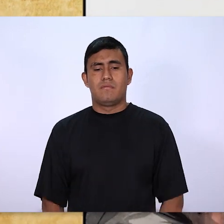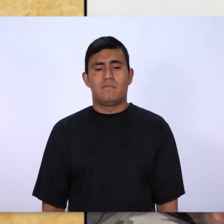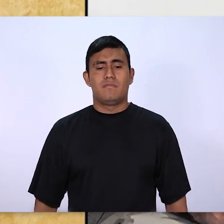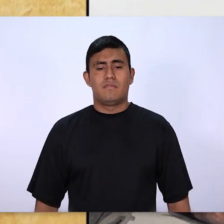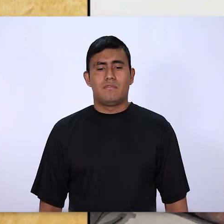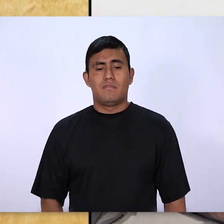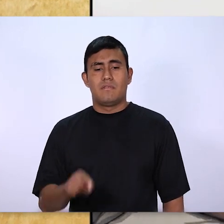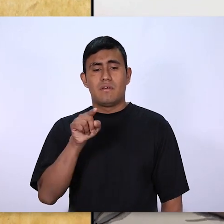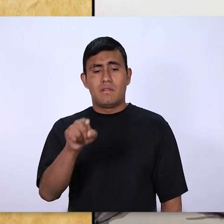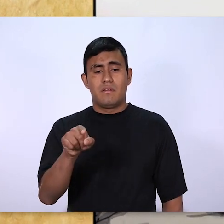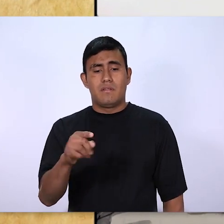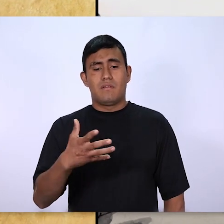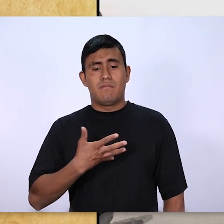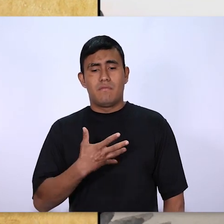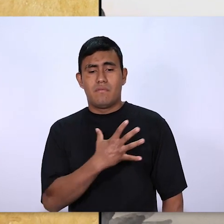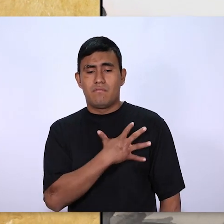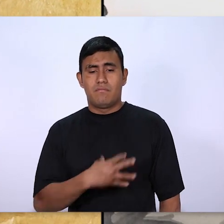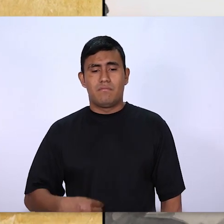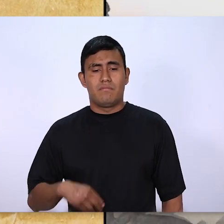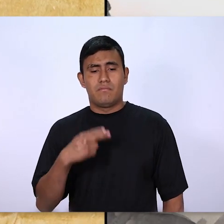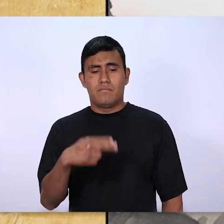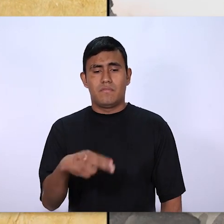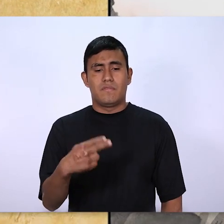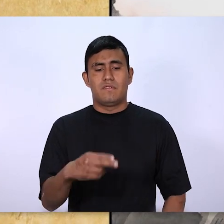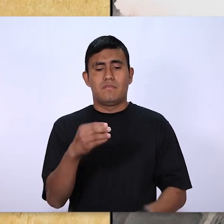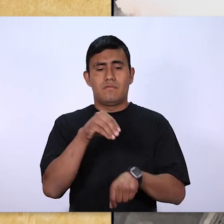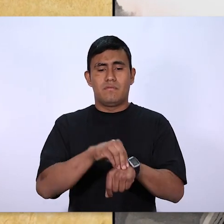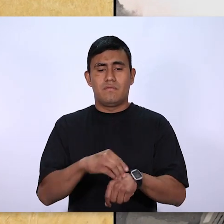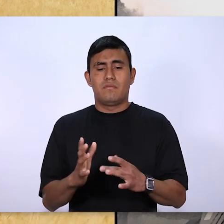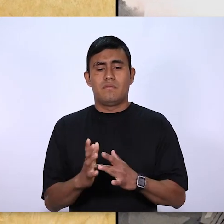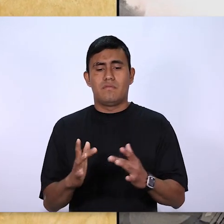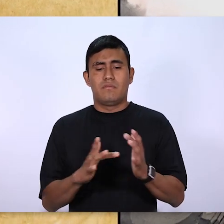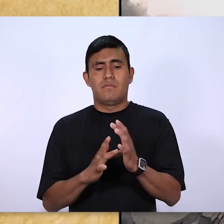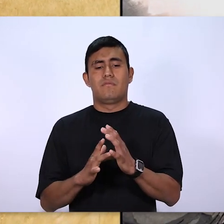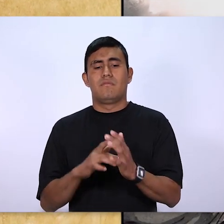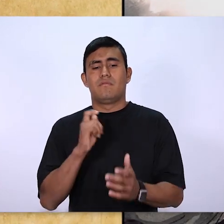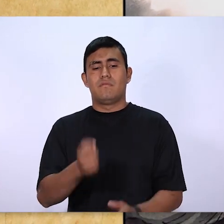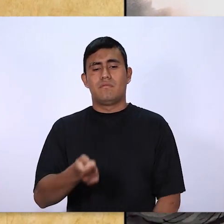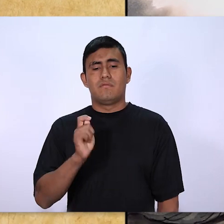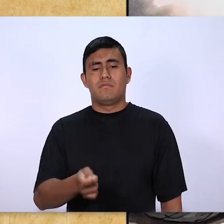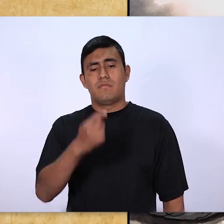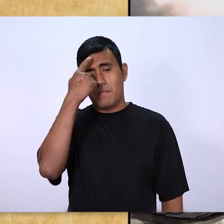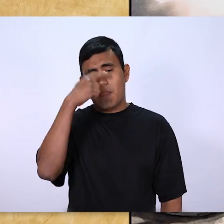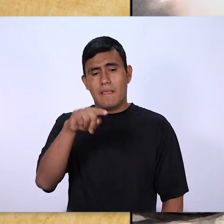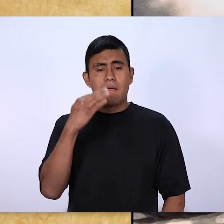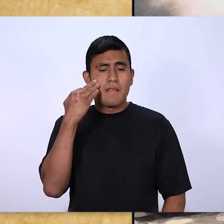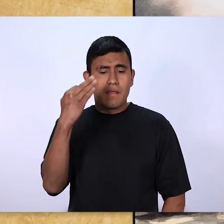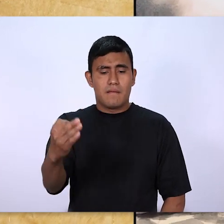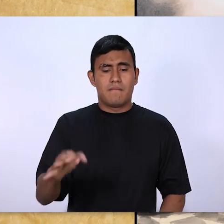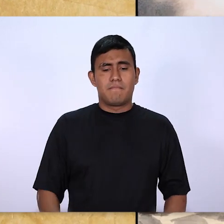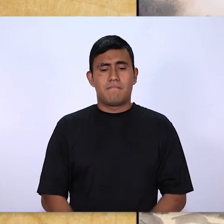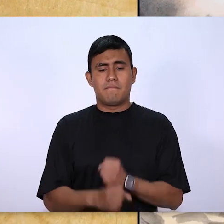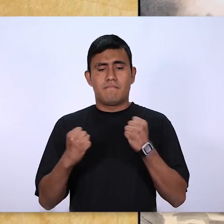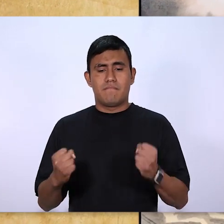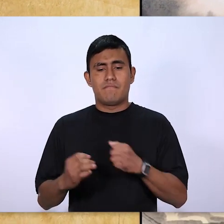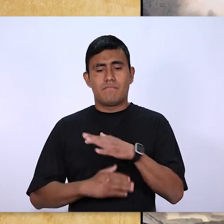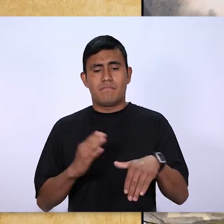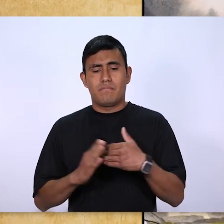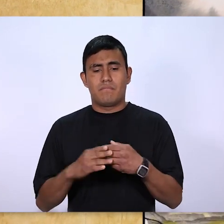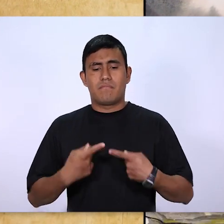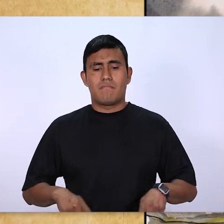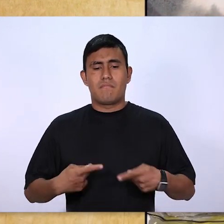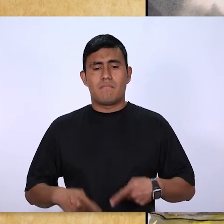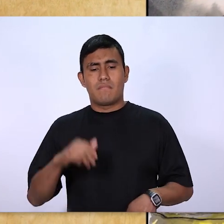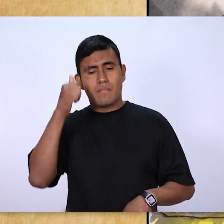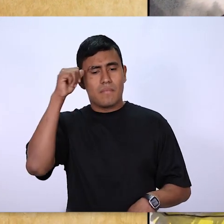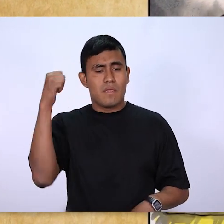poder del Espíritu Santo. María tendrá un hijo y le pondrás por nombre Jesús. Se llamará así porque